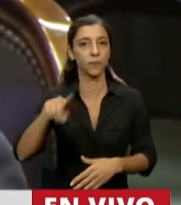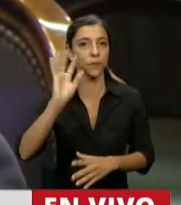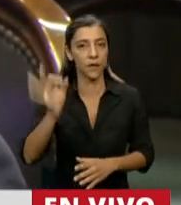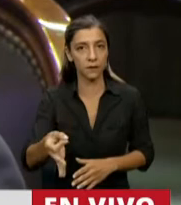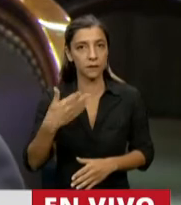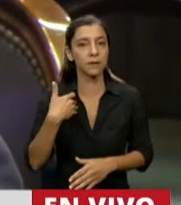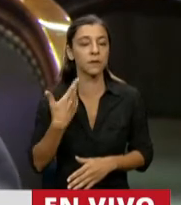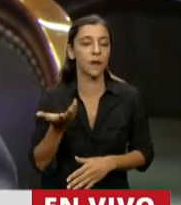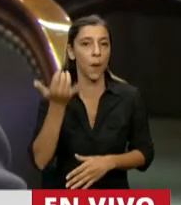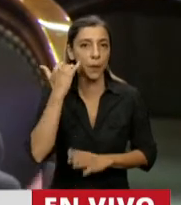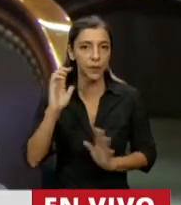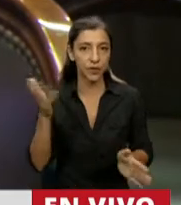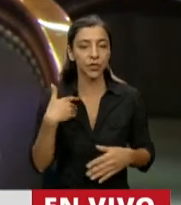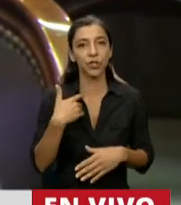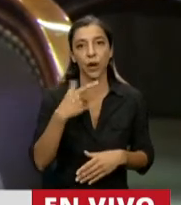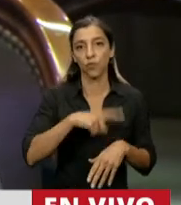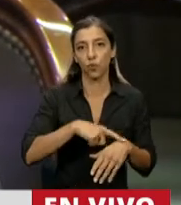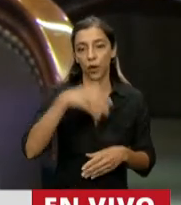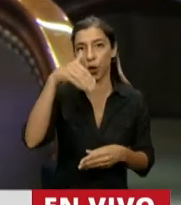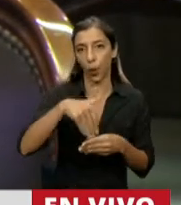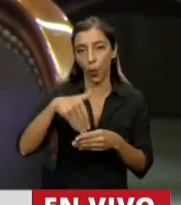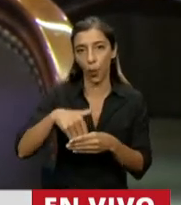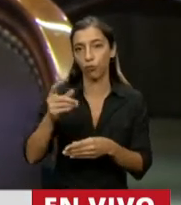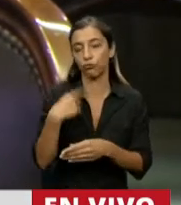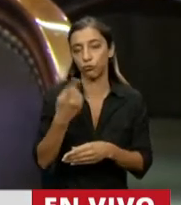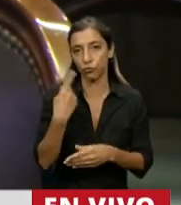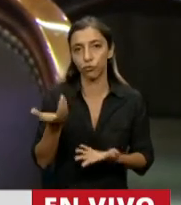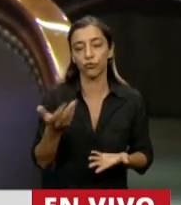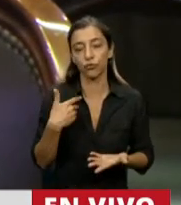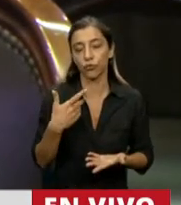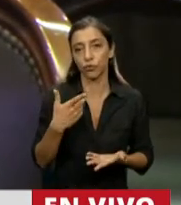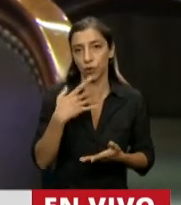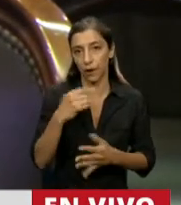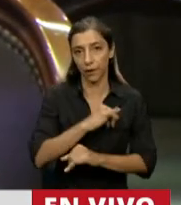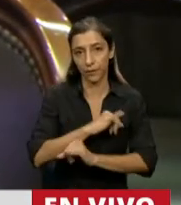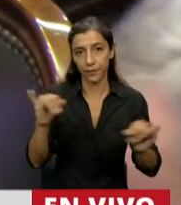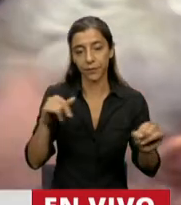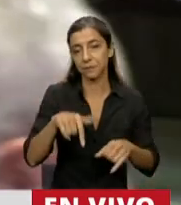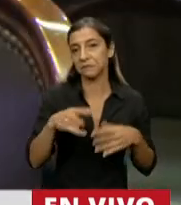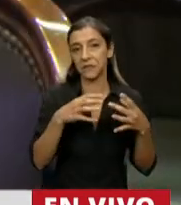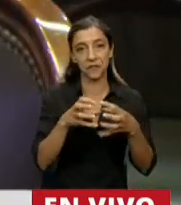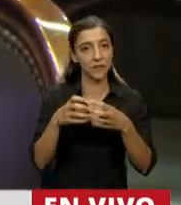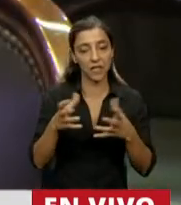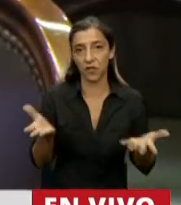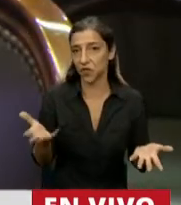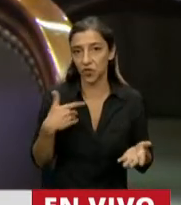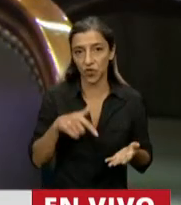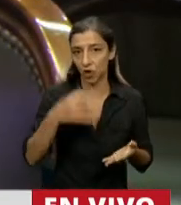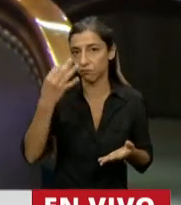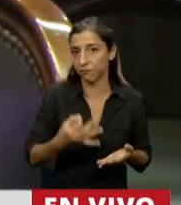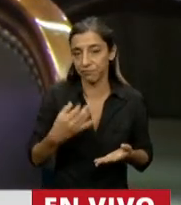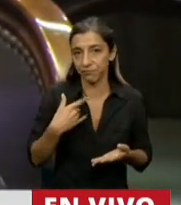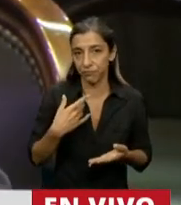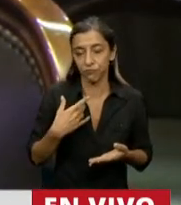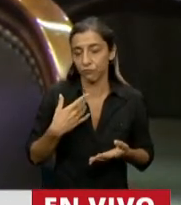salvo a lo largo de cada una de nuestras votaciones que para nosotros esta sesión carece de validez, que tiene un vicio de origen